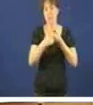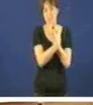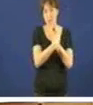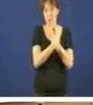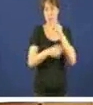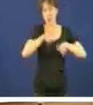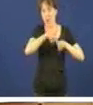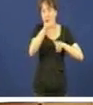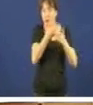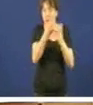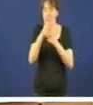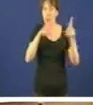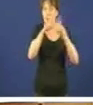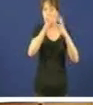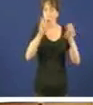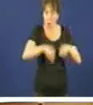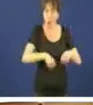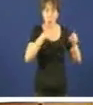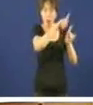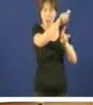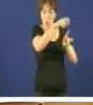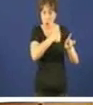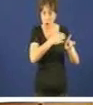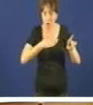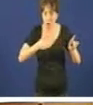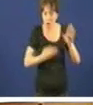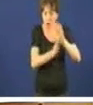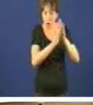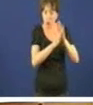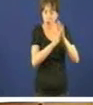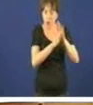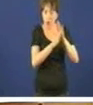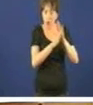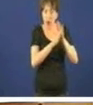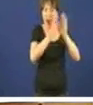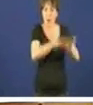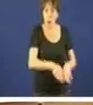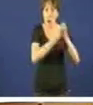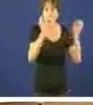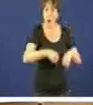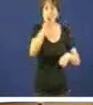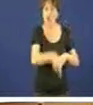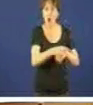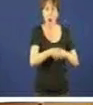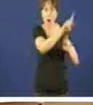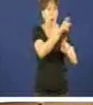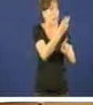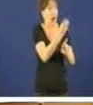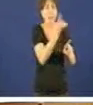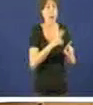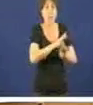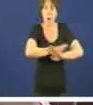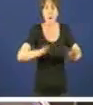vostedes a impulsar a revogación e a anulación deses acordos si ou non é o que nos ten que contestar agora mas nada e moitas gracias